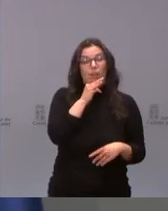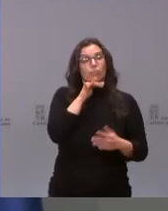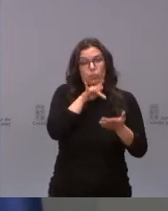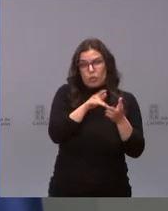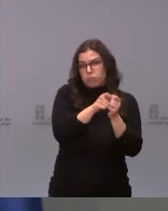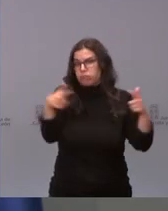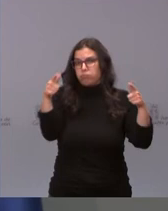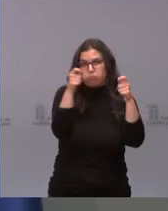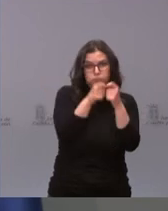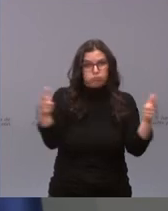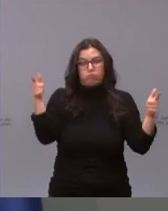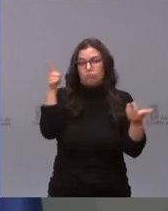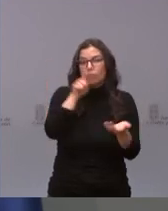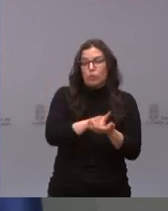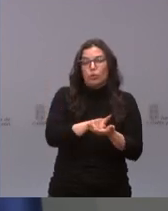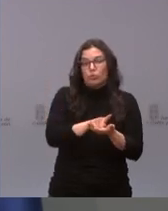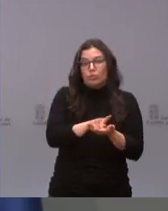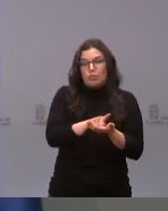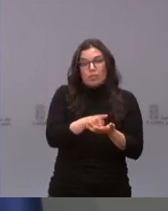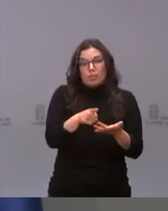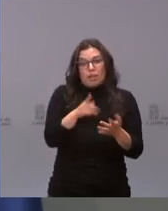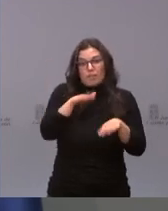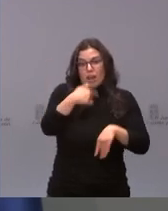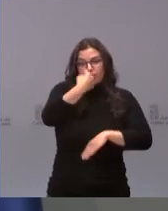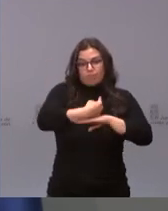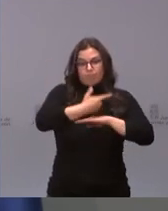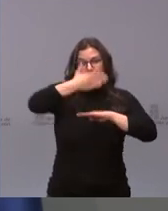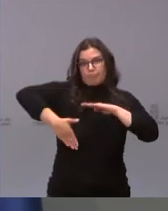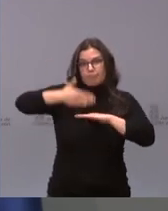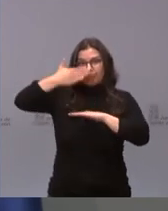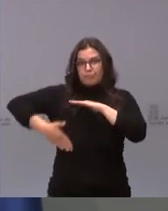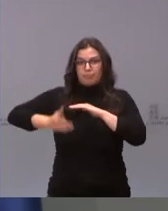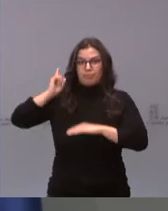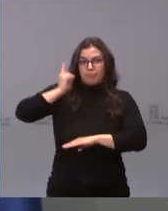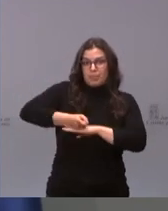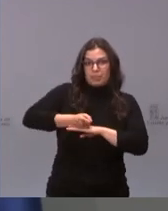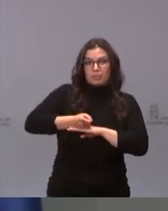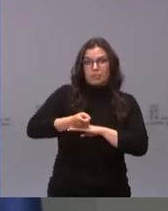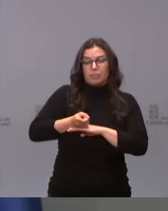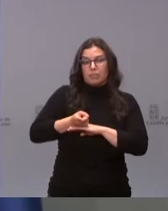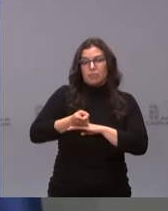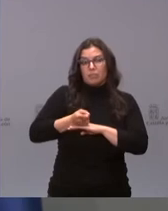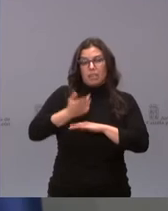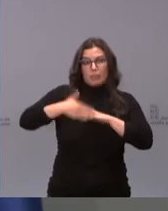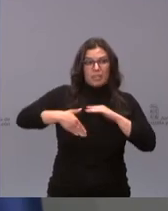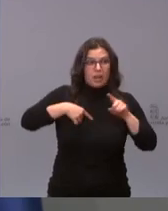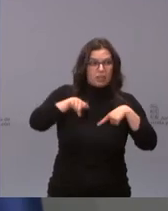epidémicas que nos obliguen a tomar medidas restrictivas de derechos o de movilidad.